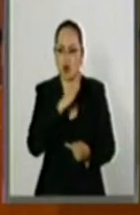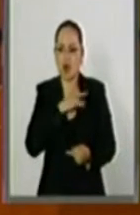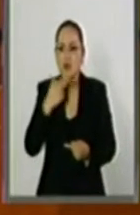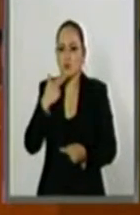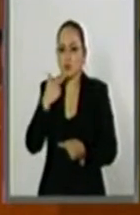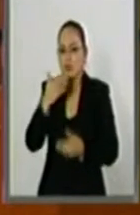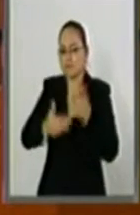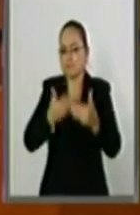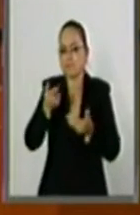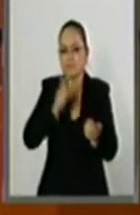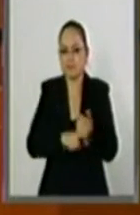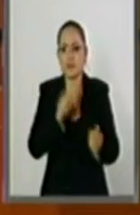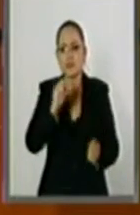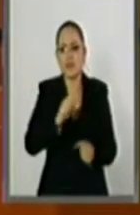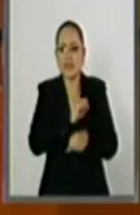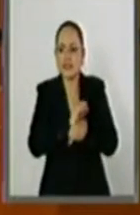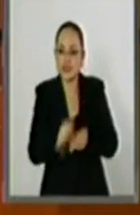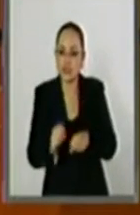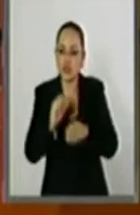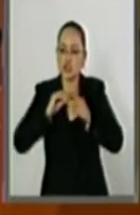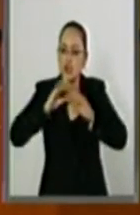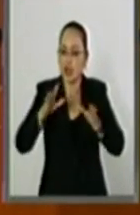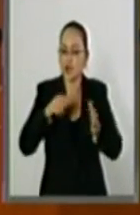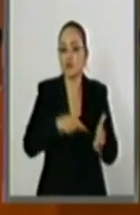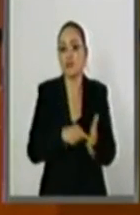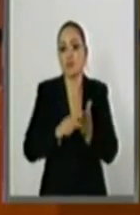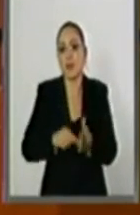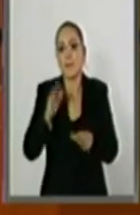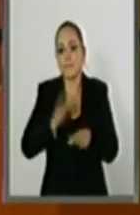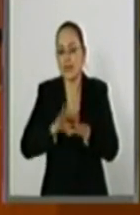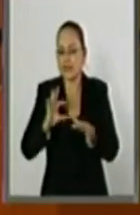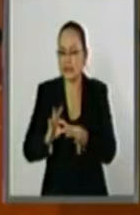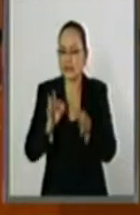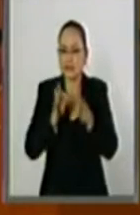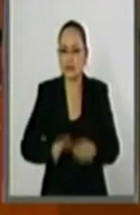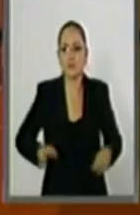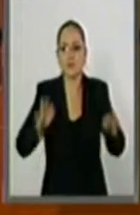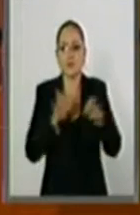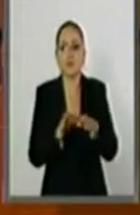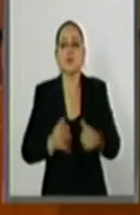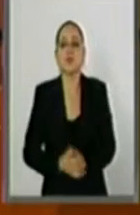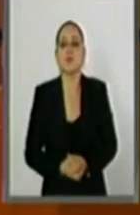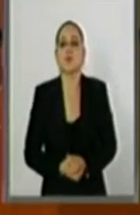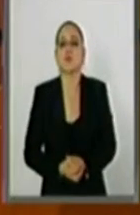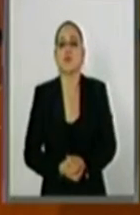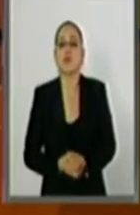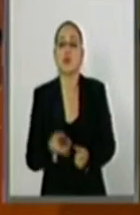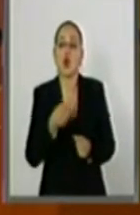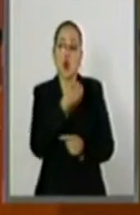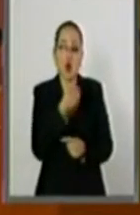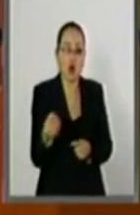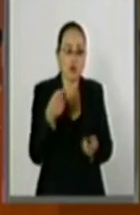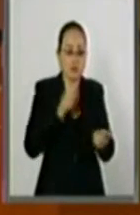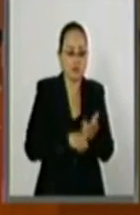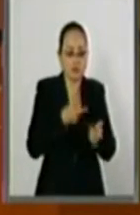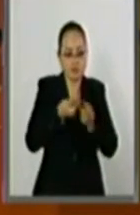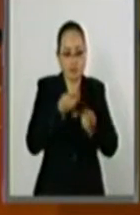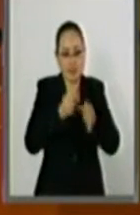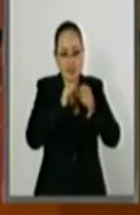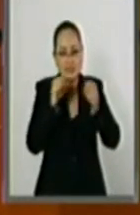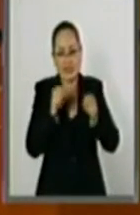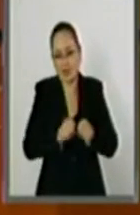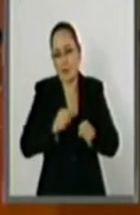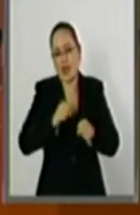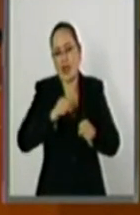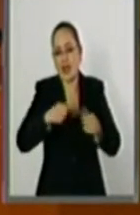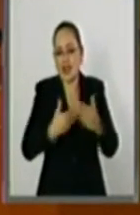procedimientos sencillos y, sobre todo, expeditos. Regular la organización y operación del Sistema Nacional de